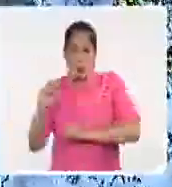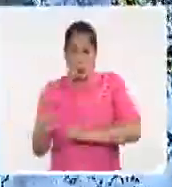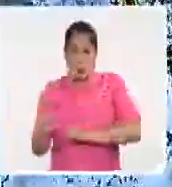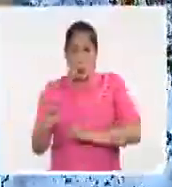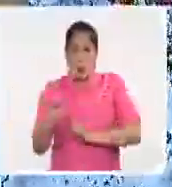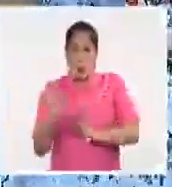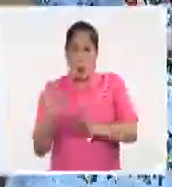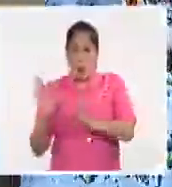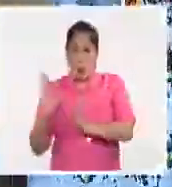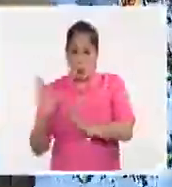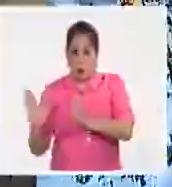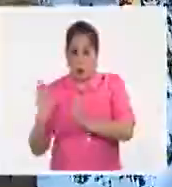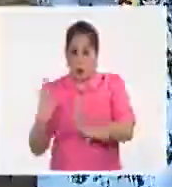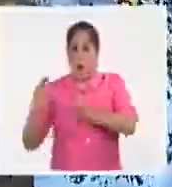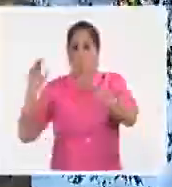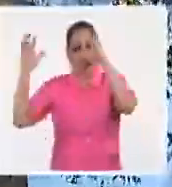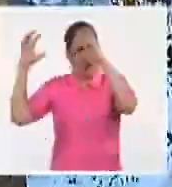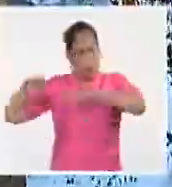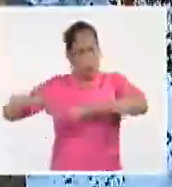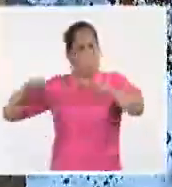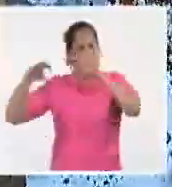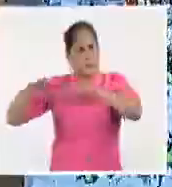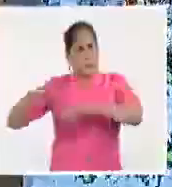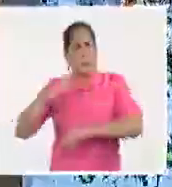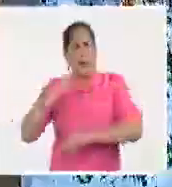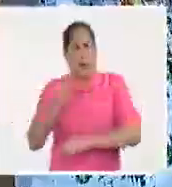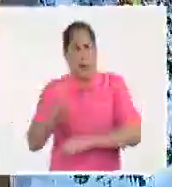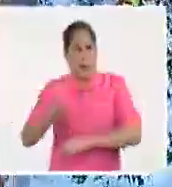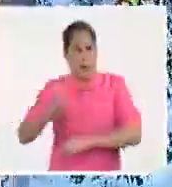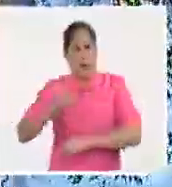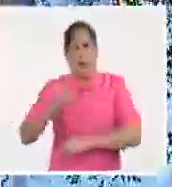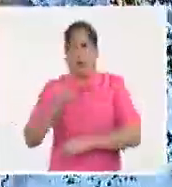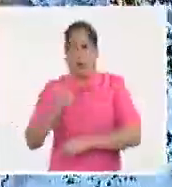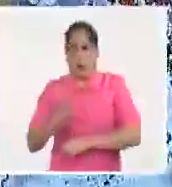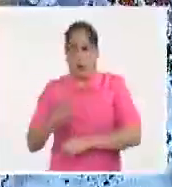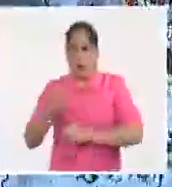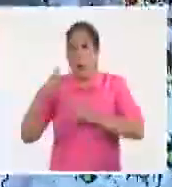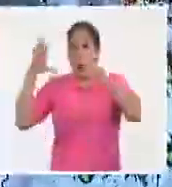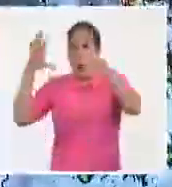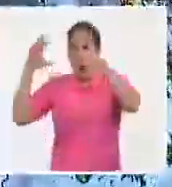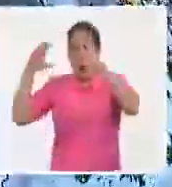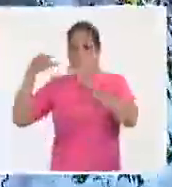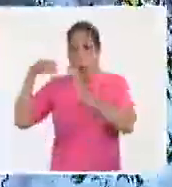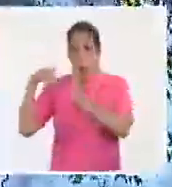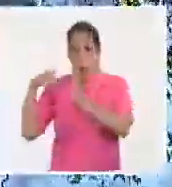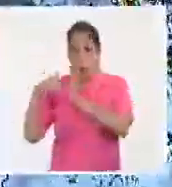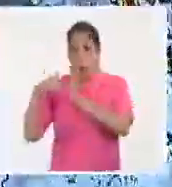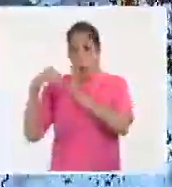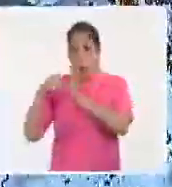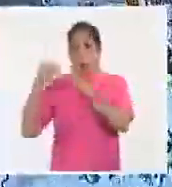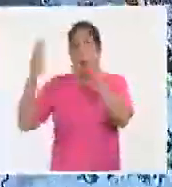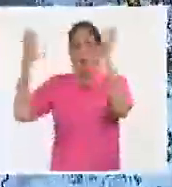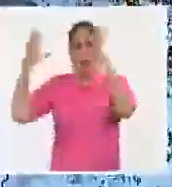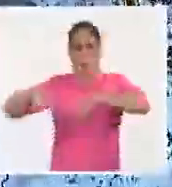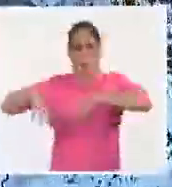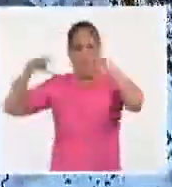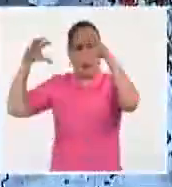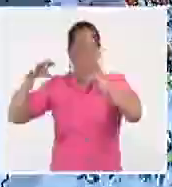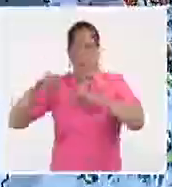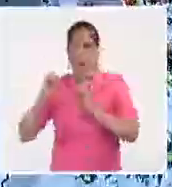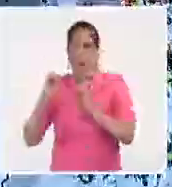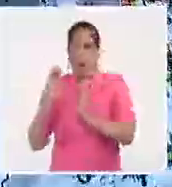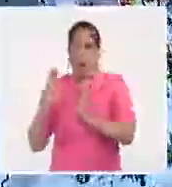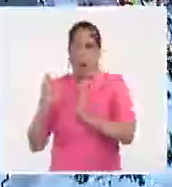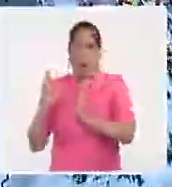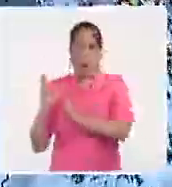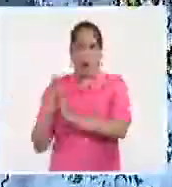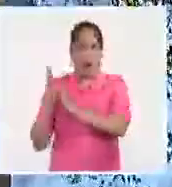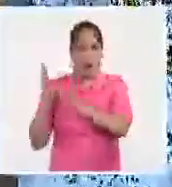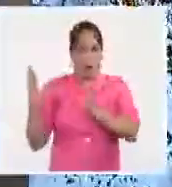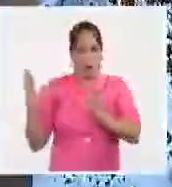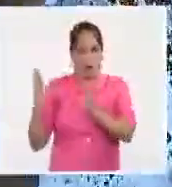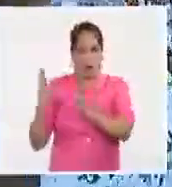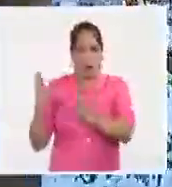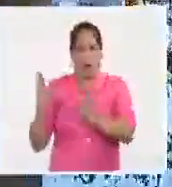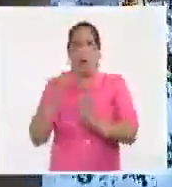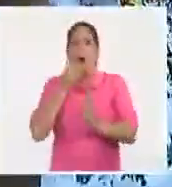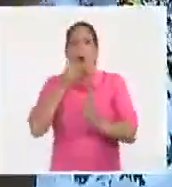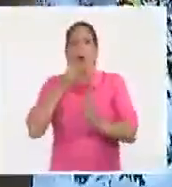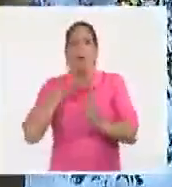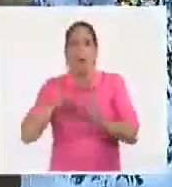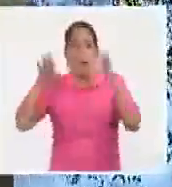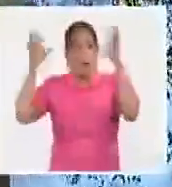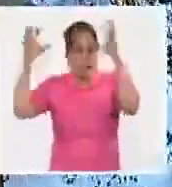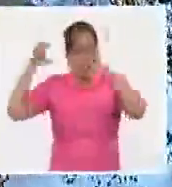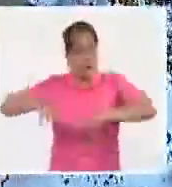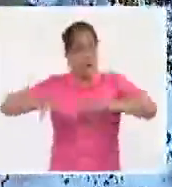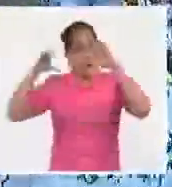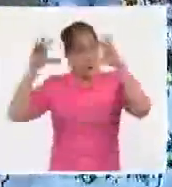occidente, como se pronosticó, y la tarde será de nublados y lluvias para la mitad occidental del territorio nacional, aunque puede llover